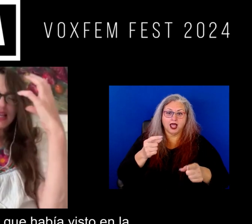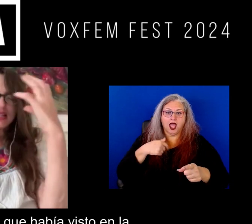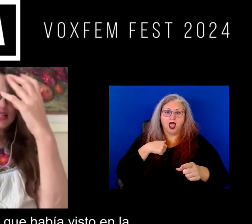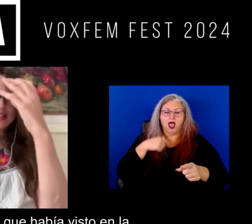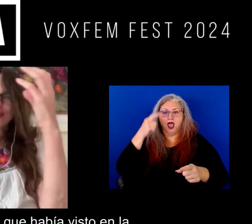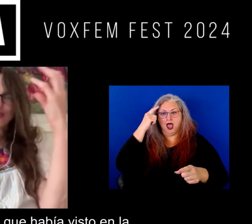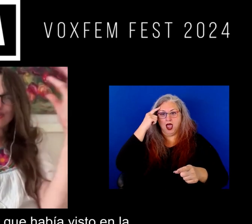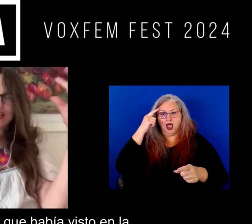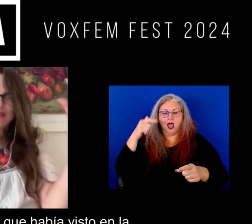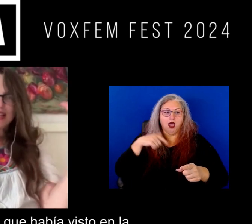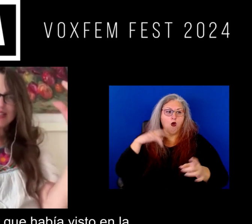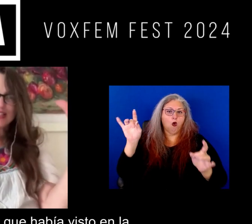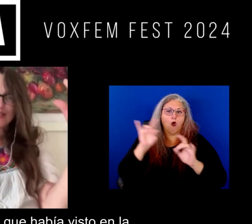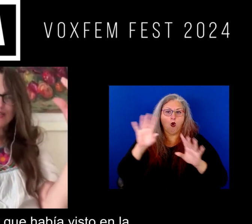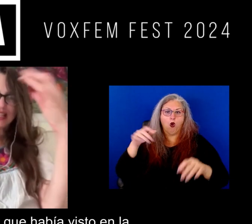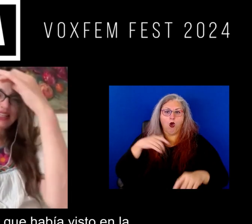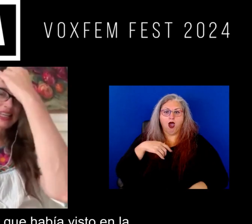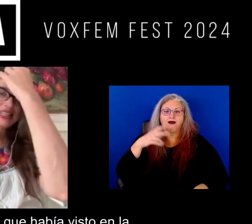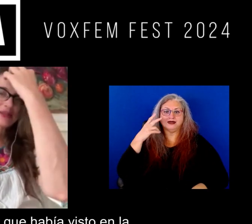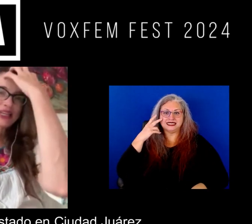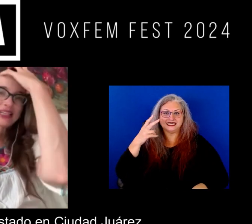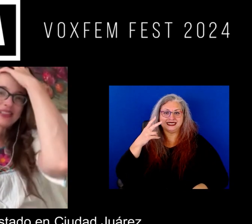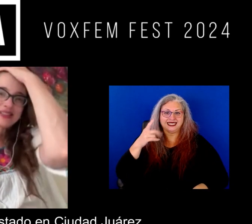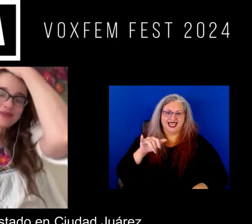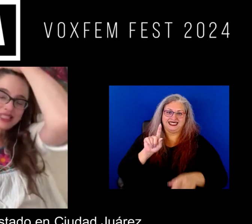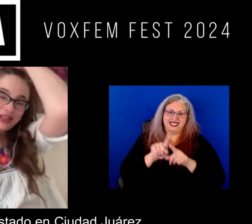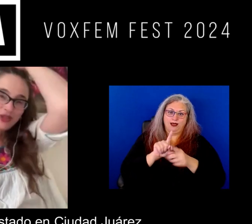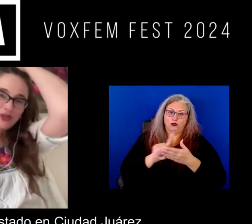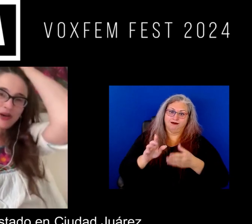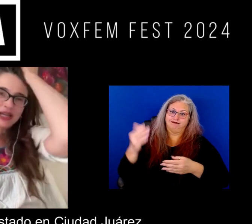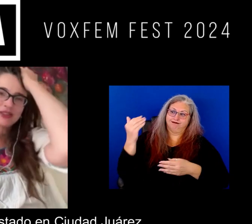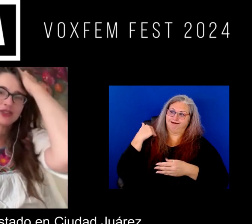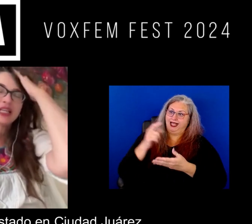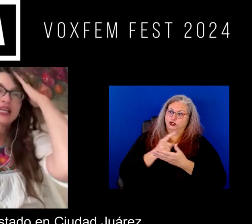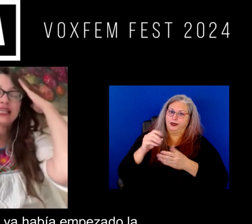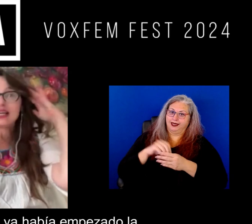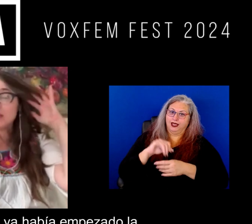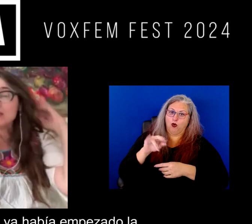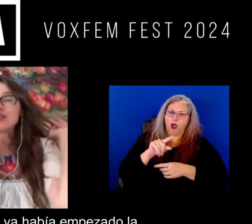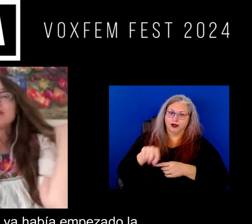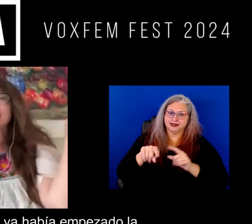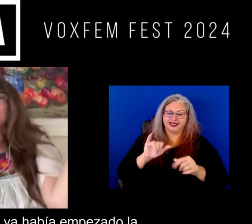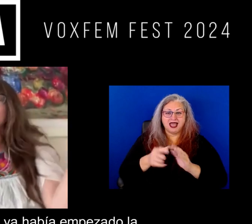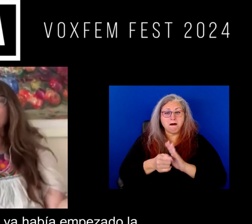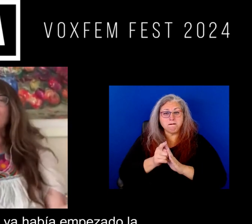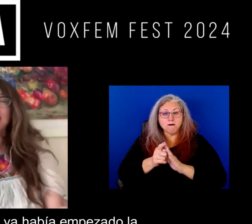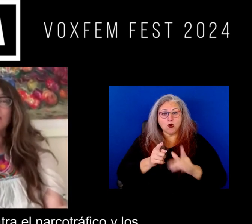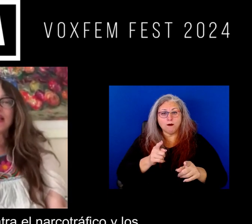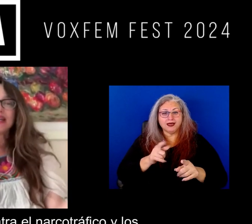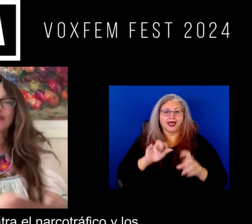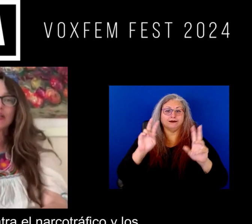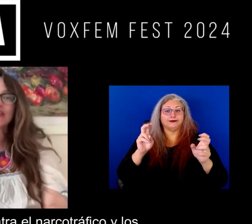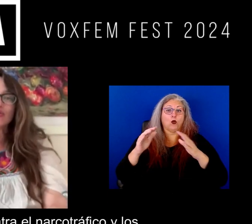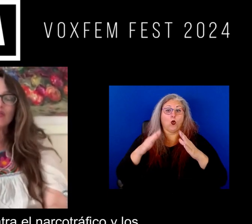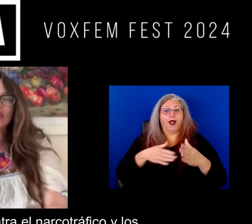mi cabeza del horror que había visto en la semana que había estado en Ciudad Juárez ¿no? en aquel momento ya había empezado la